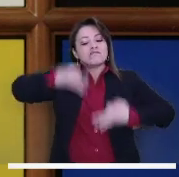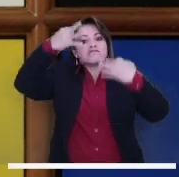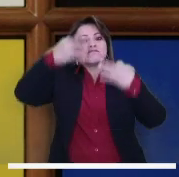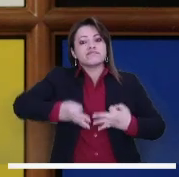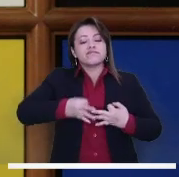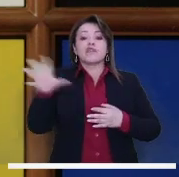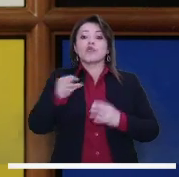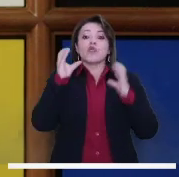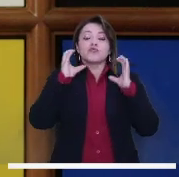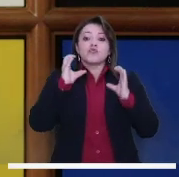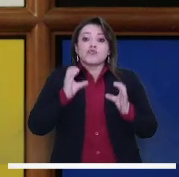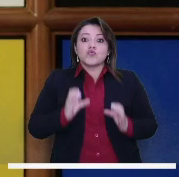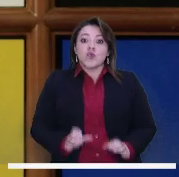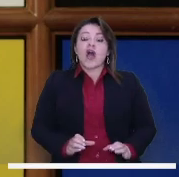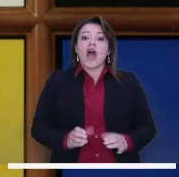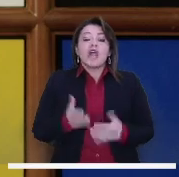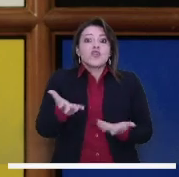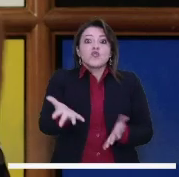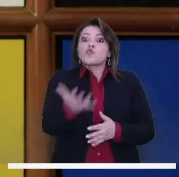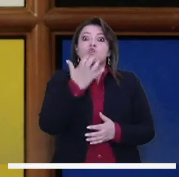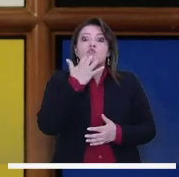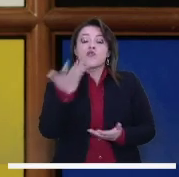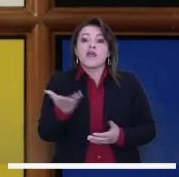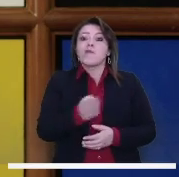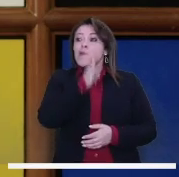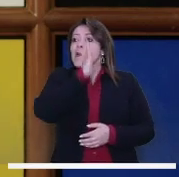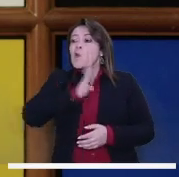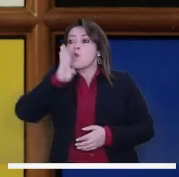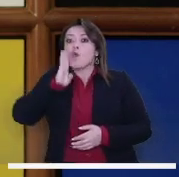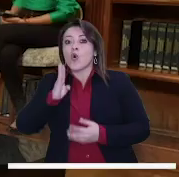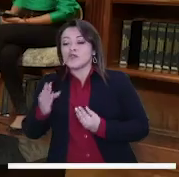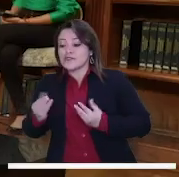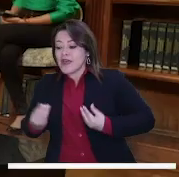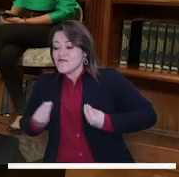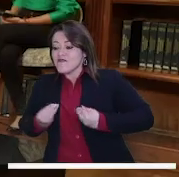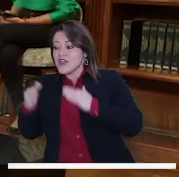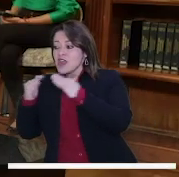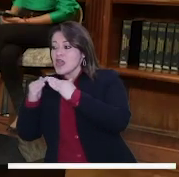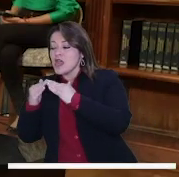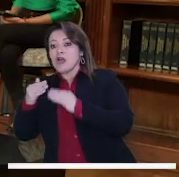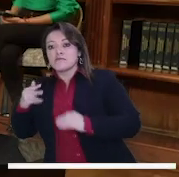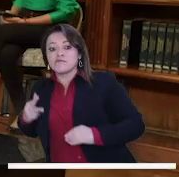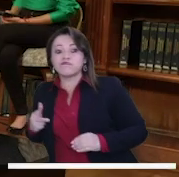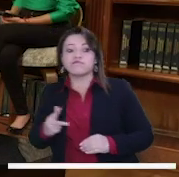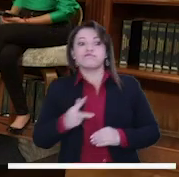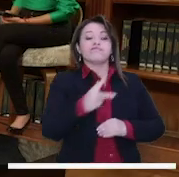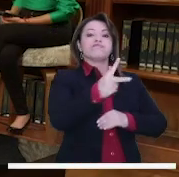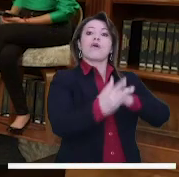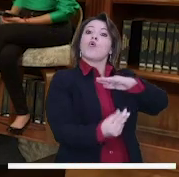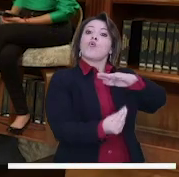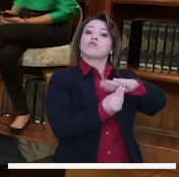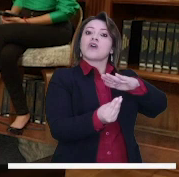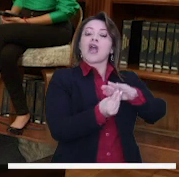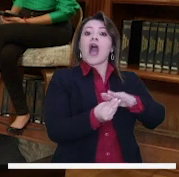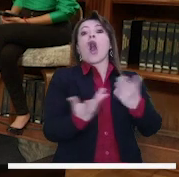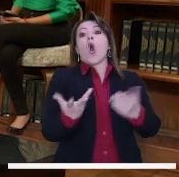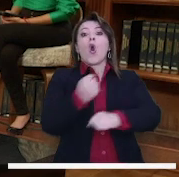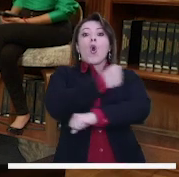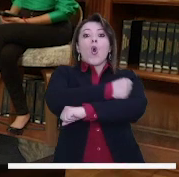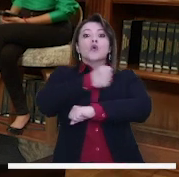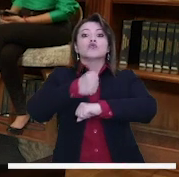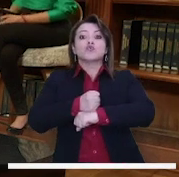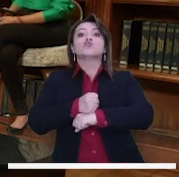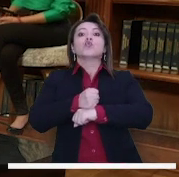que los que estamos sufriendo el trancón somos todos los ciudadanos que tenemos que pasar de Bosa para ir a trabajar a Usaquén o que estudiamos en el centro y venimos de Suba o